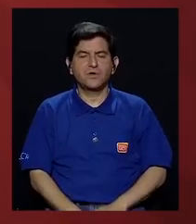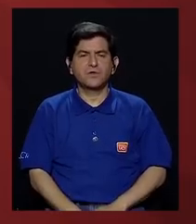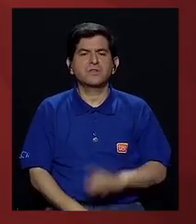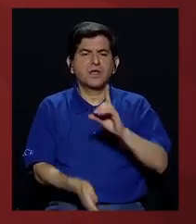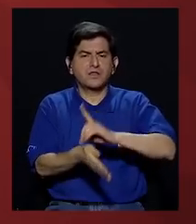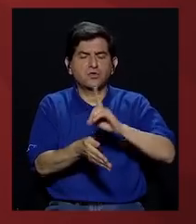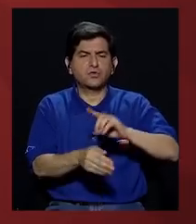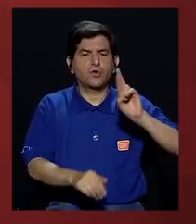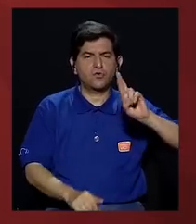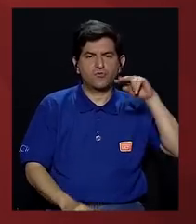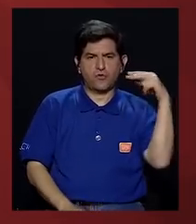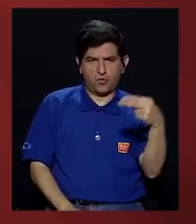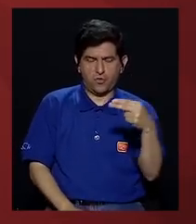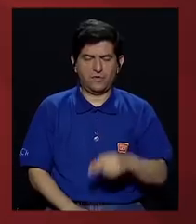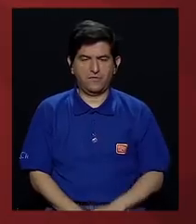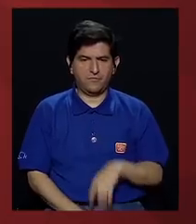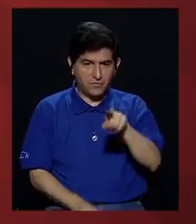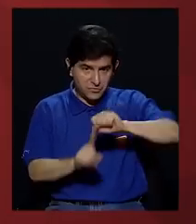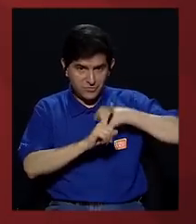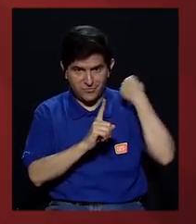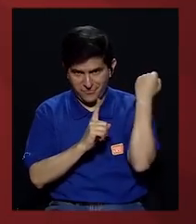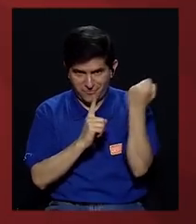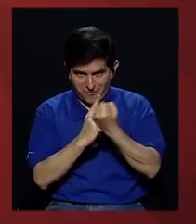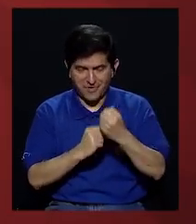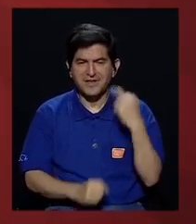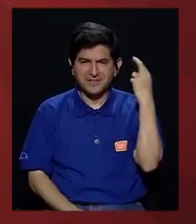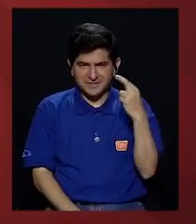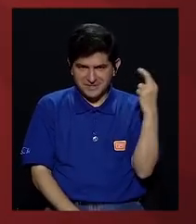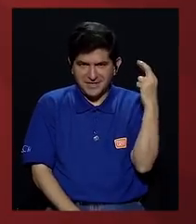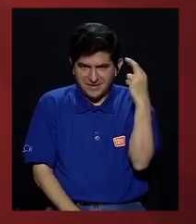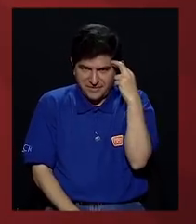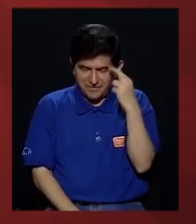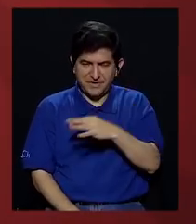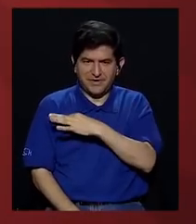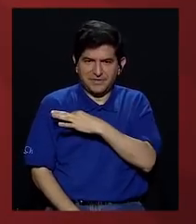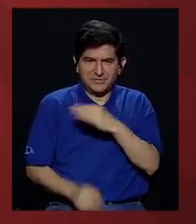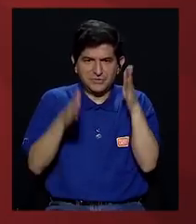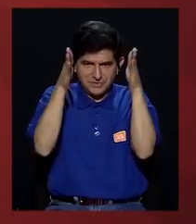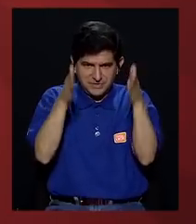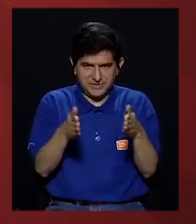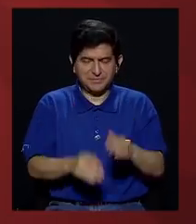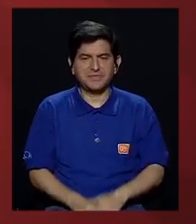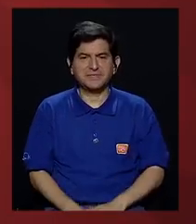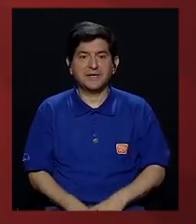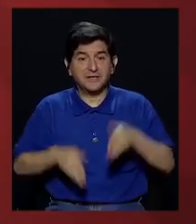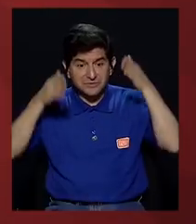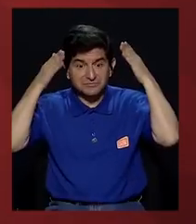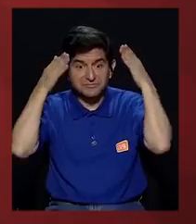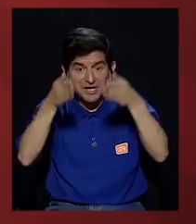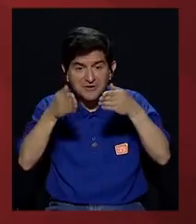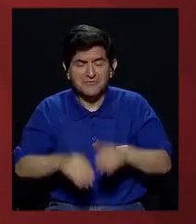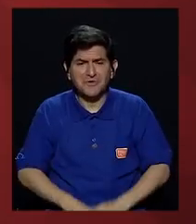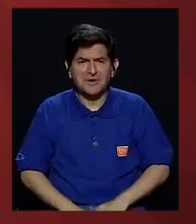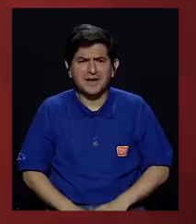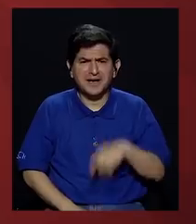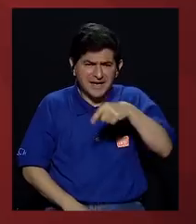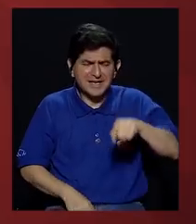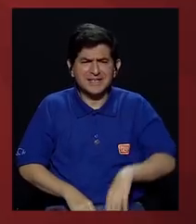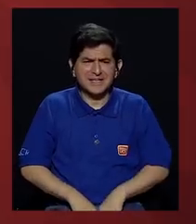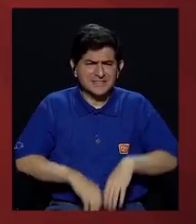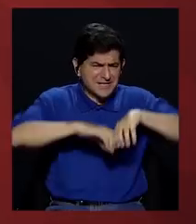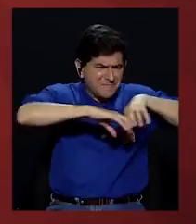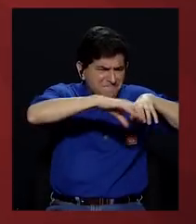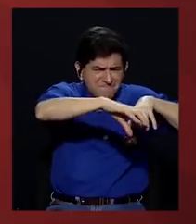Rodolfo Hernández, creo, en ese sentido. Con ese escenario, las reflexiones de nuestros invitados apuntan a una atomización